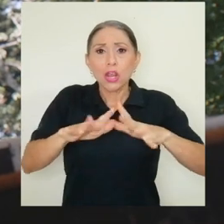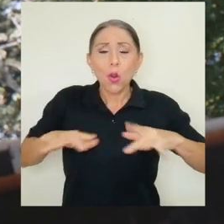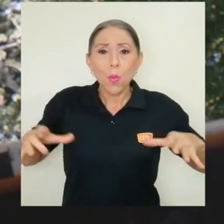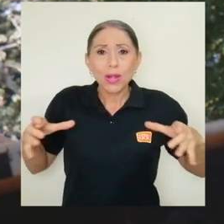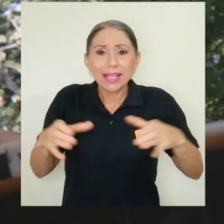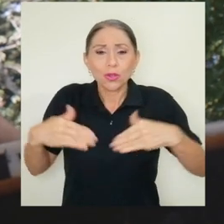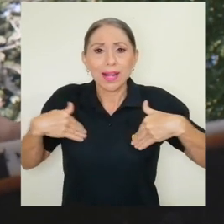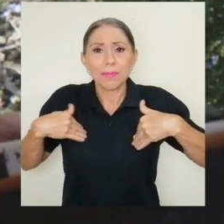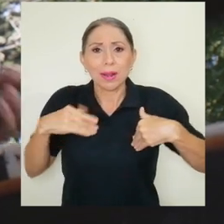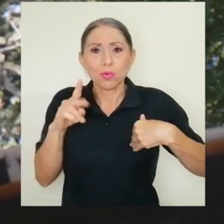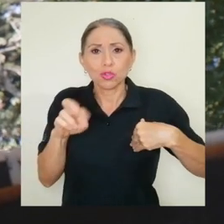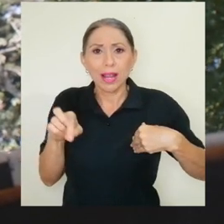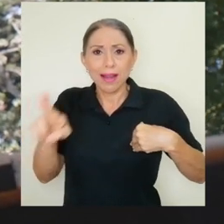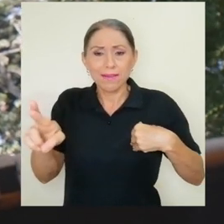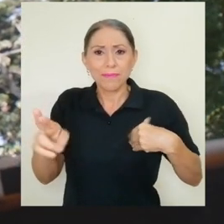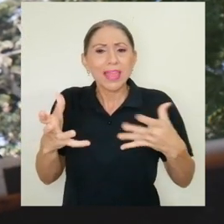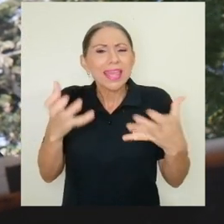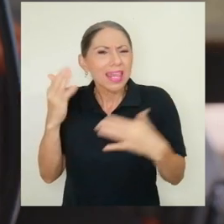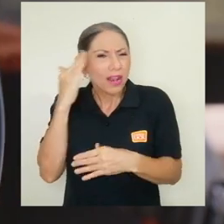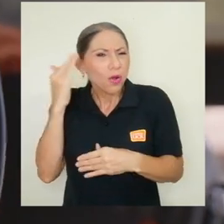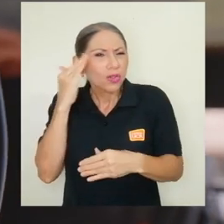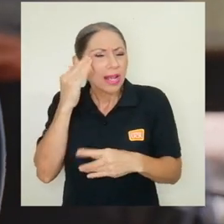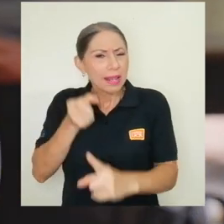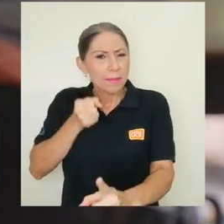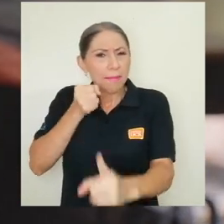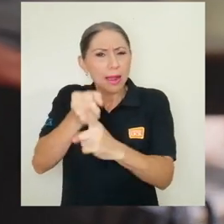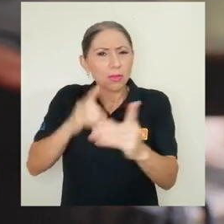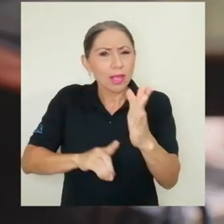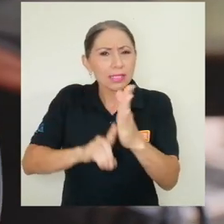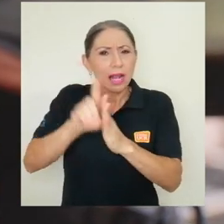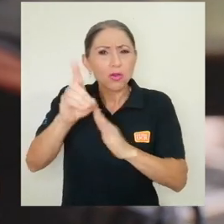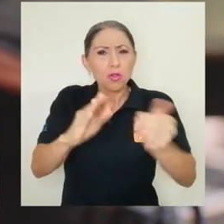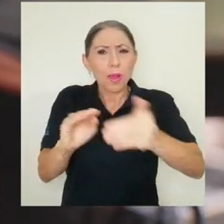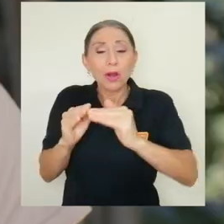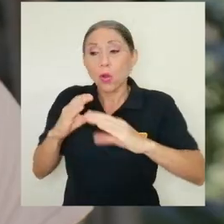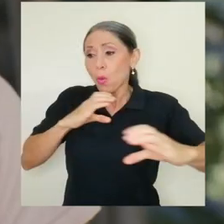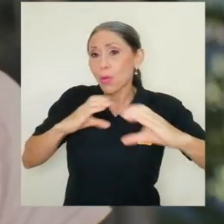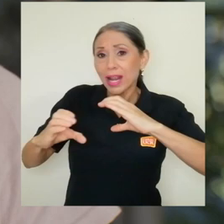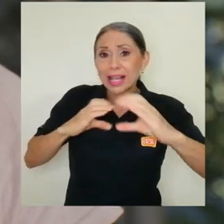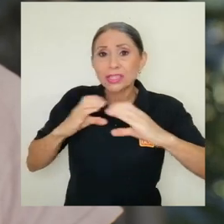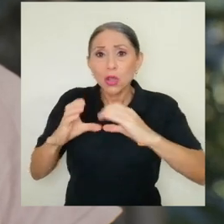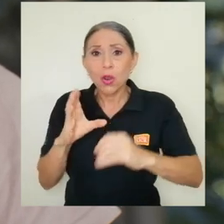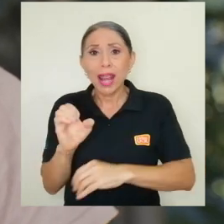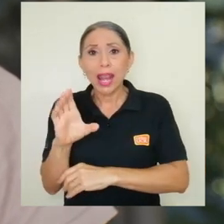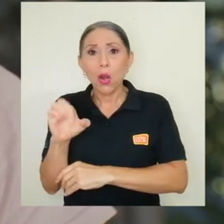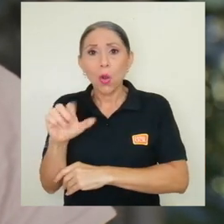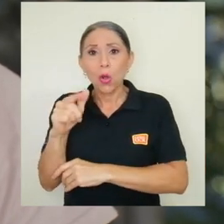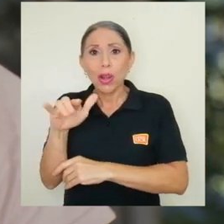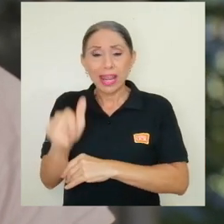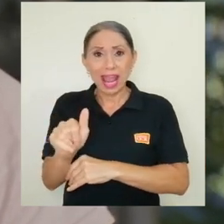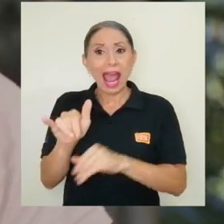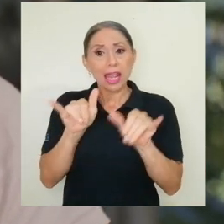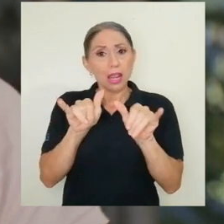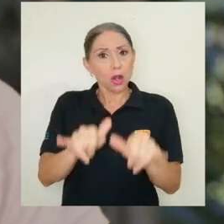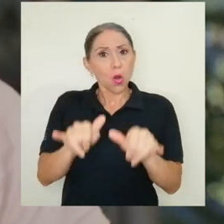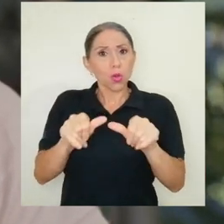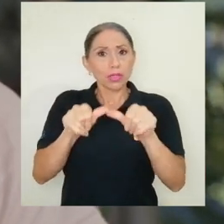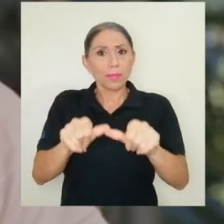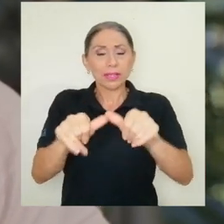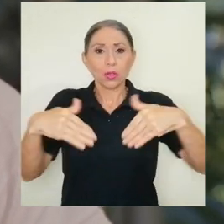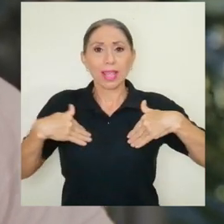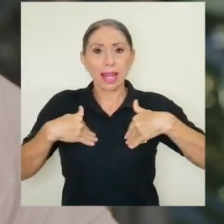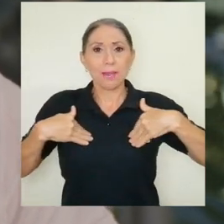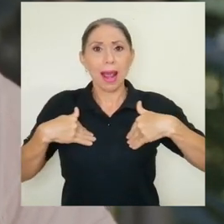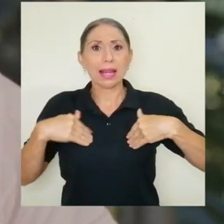ha buscado conocer el impacto del desarrollo urbano en la comunicación, ecología y conservación de los animales que habitan estos entornos.